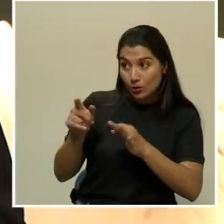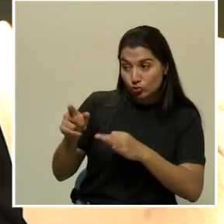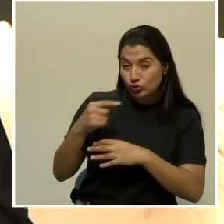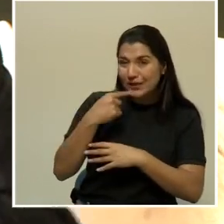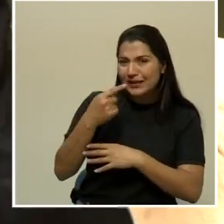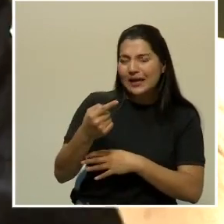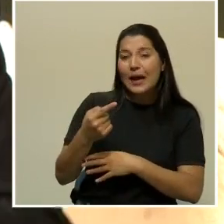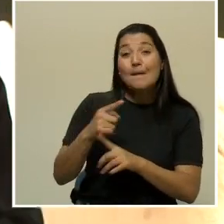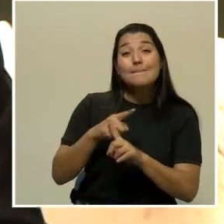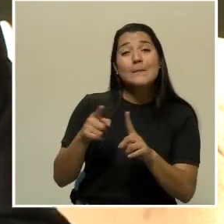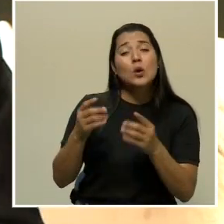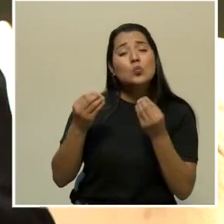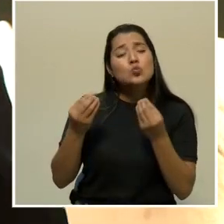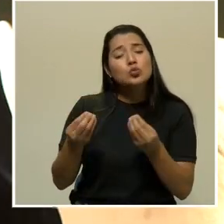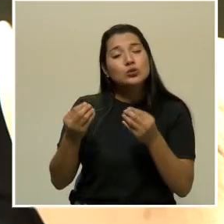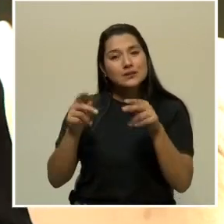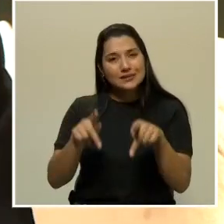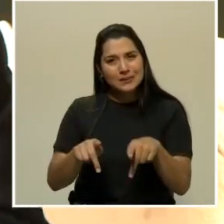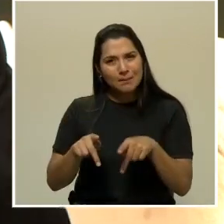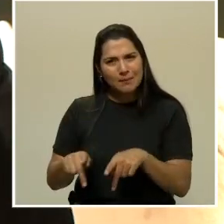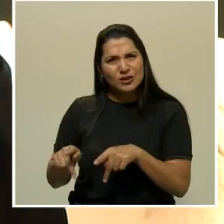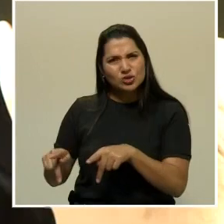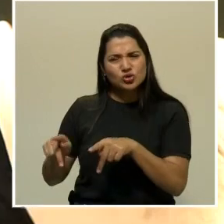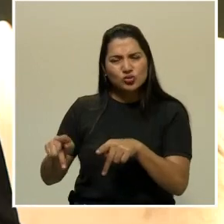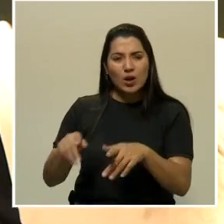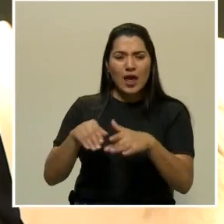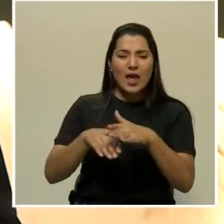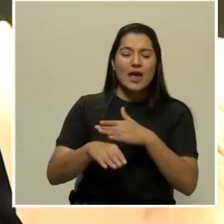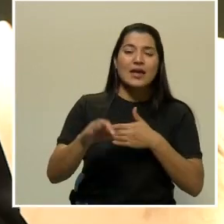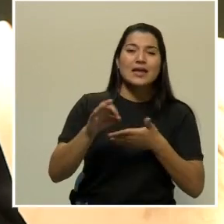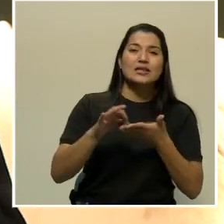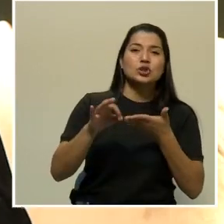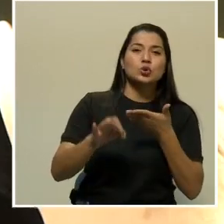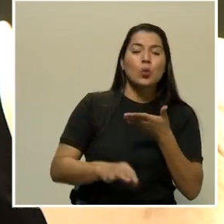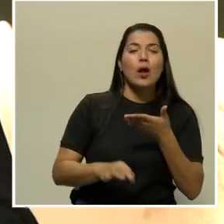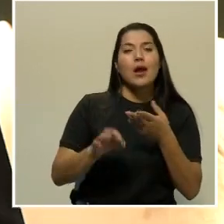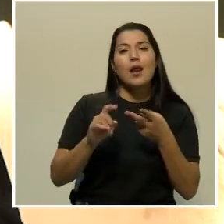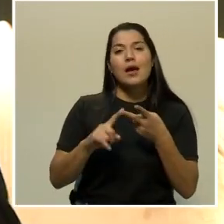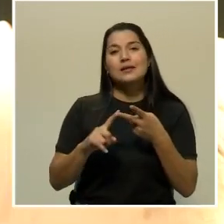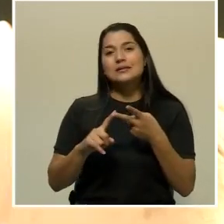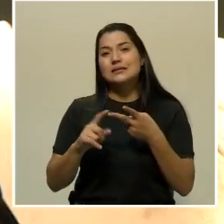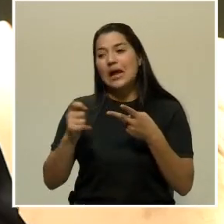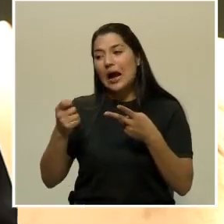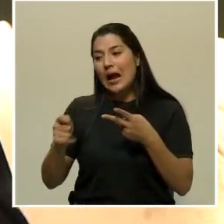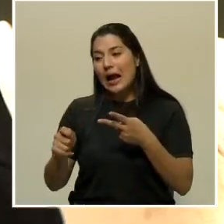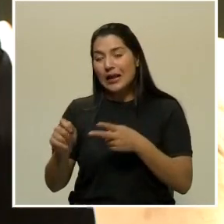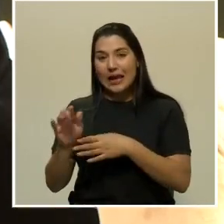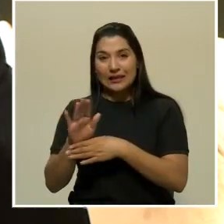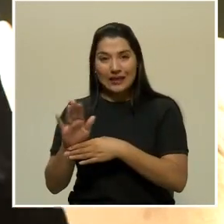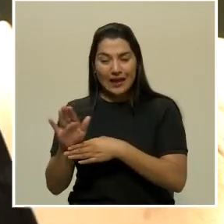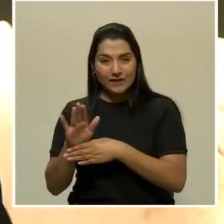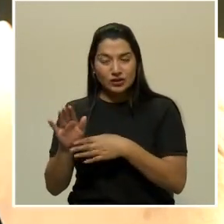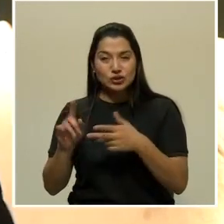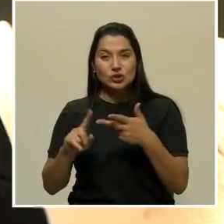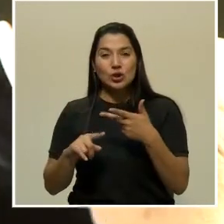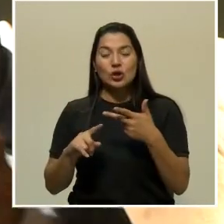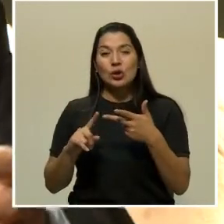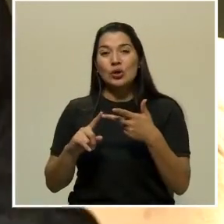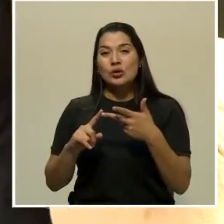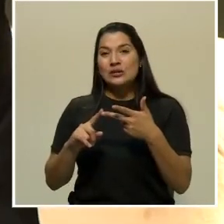mucha gente, muchísima gente de escuelas, de canales de televisión, de